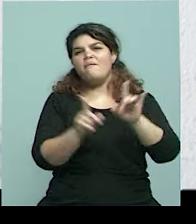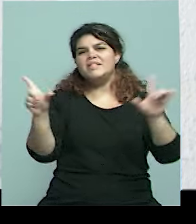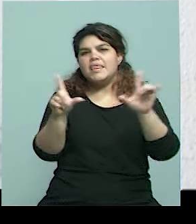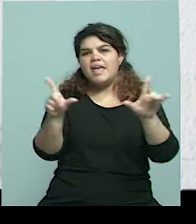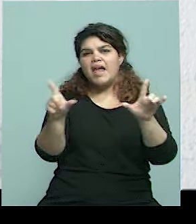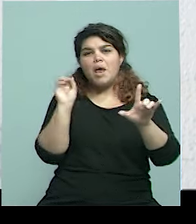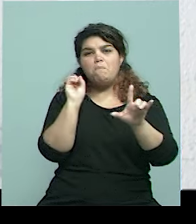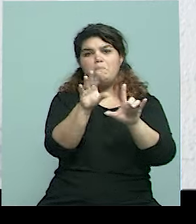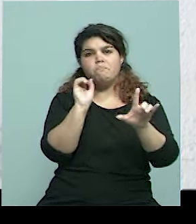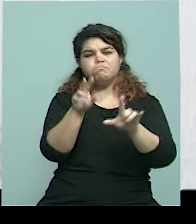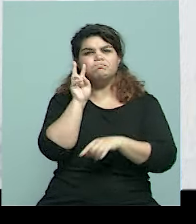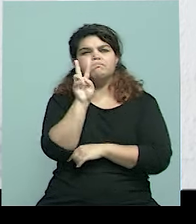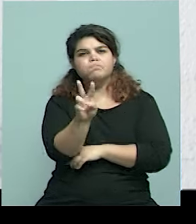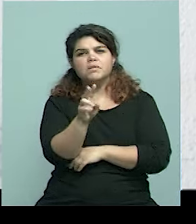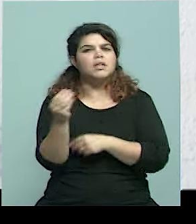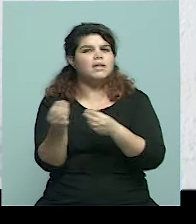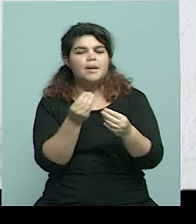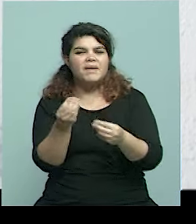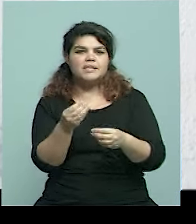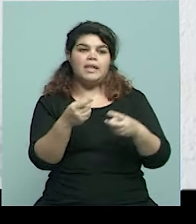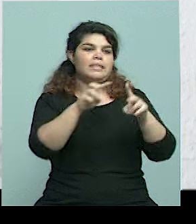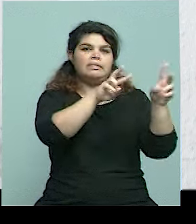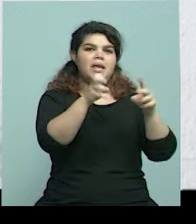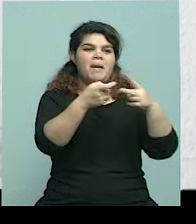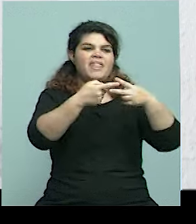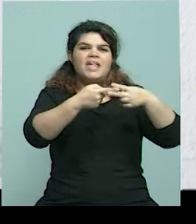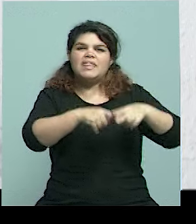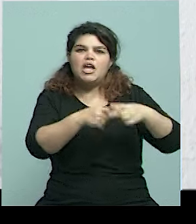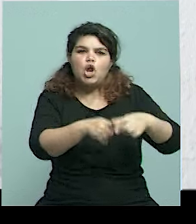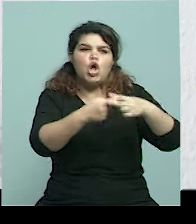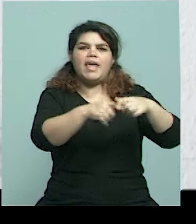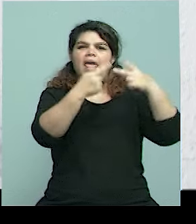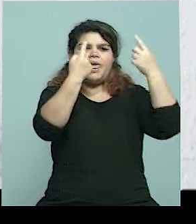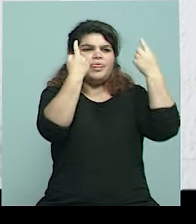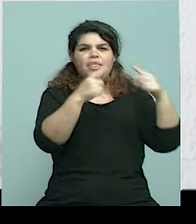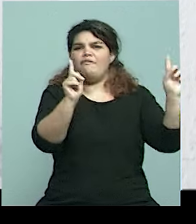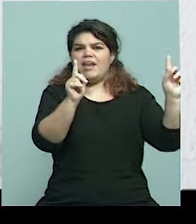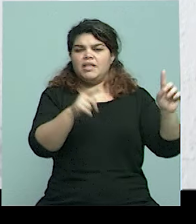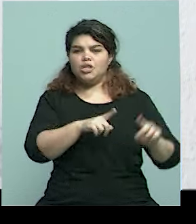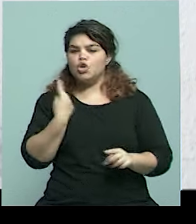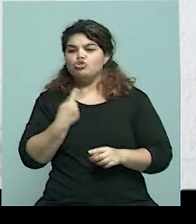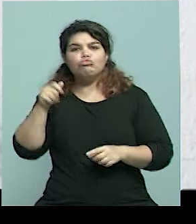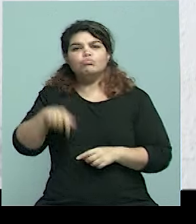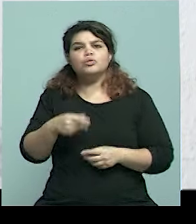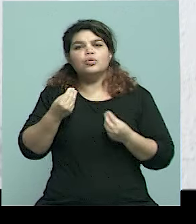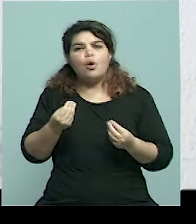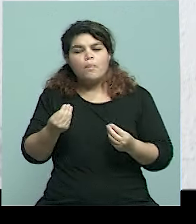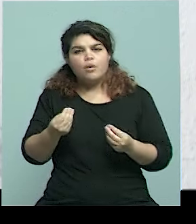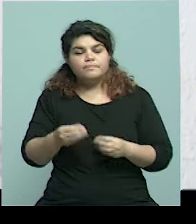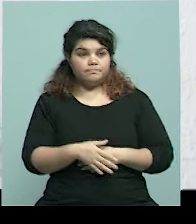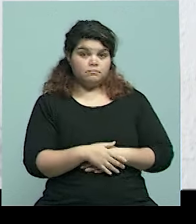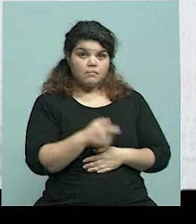otros tipos o con otras tecnologías, ¿no? Este tipo de investigación. Nosotros, ¿cómo estamos? No, Mendoza está muy